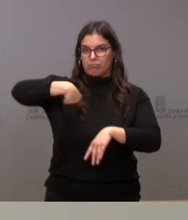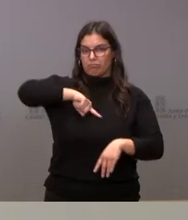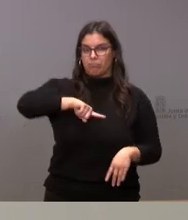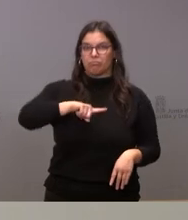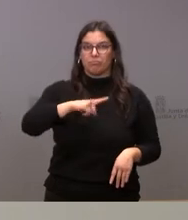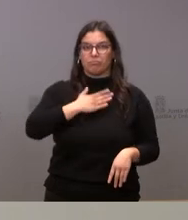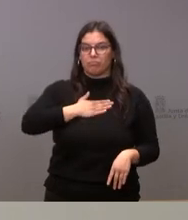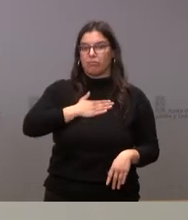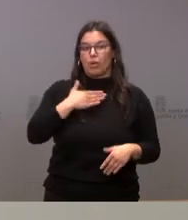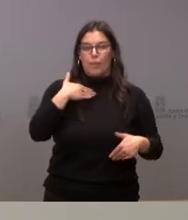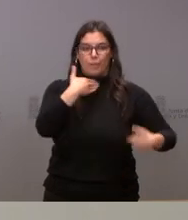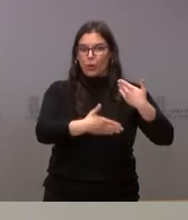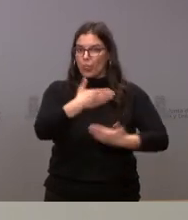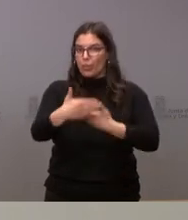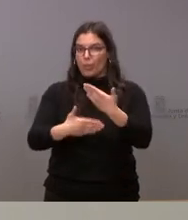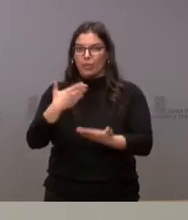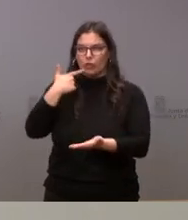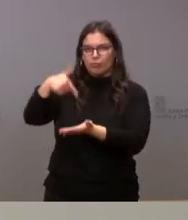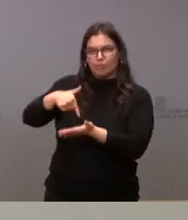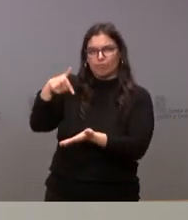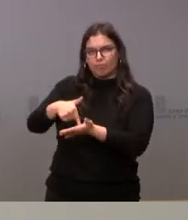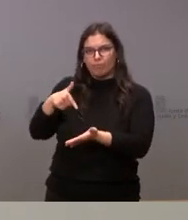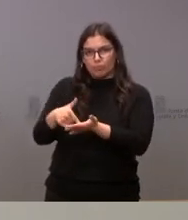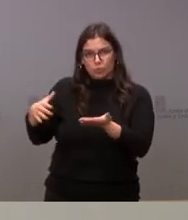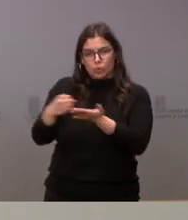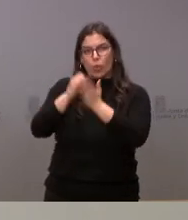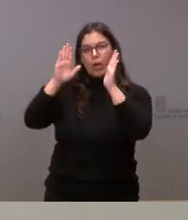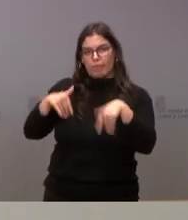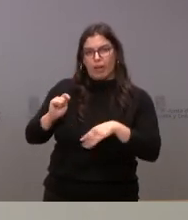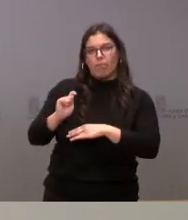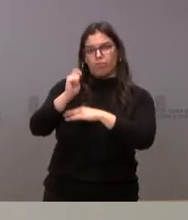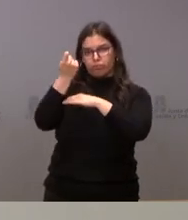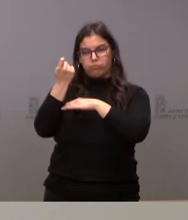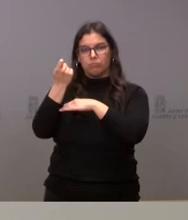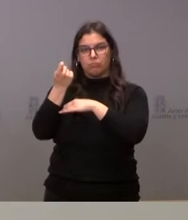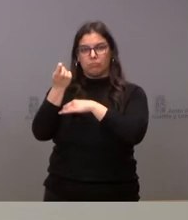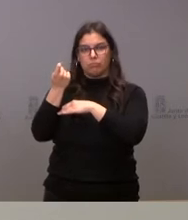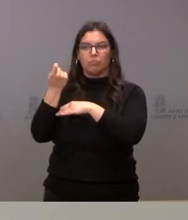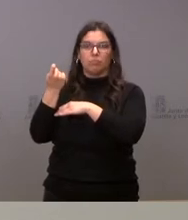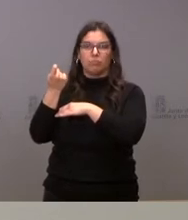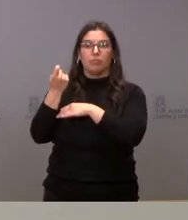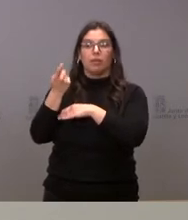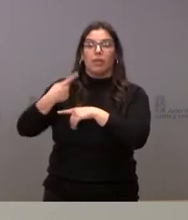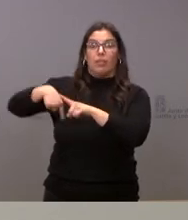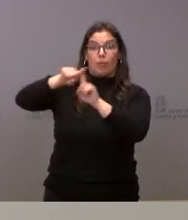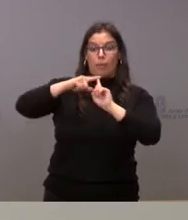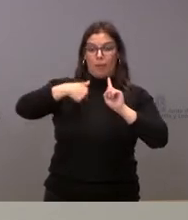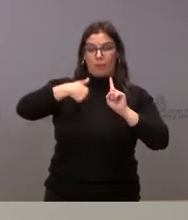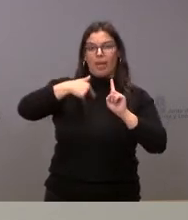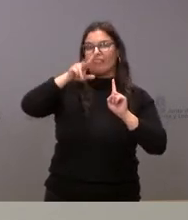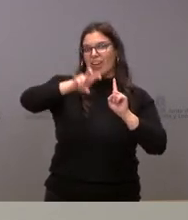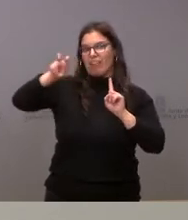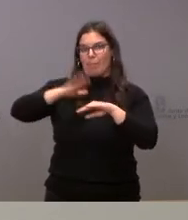Todo el procedimiento de exigencia es la causa por la que finalmente esto se ha extendido al resto de comunidades autónomas